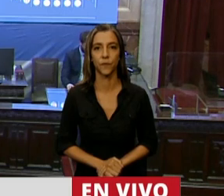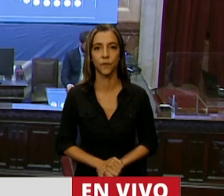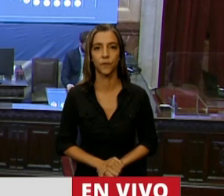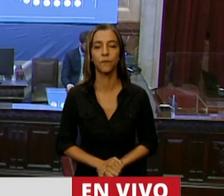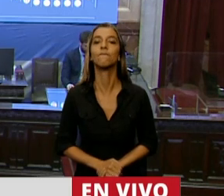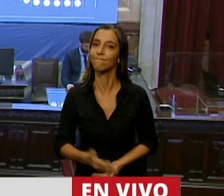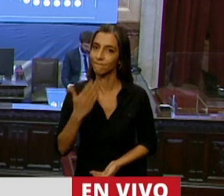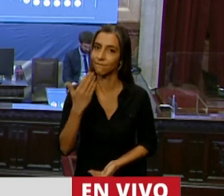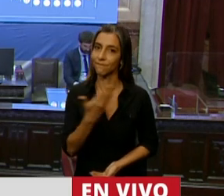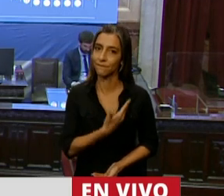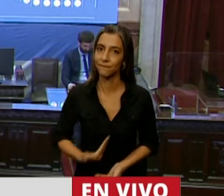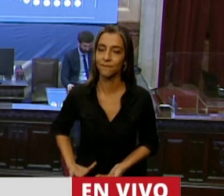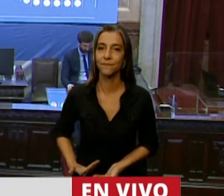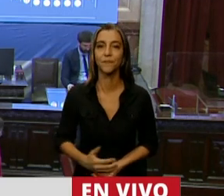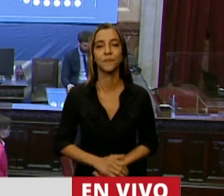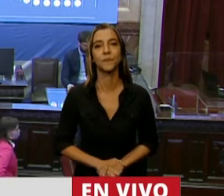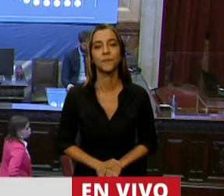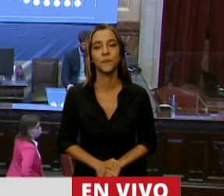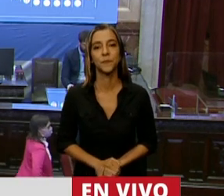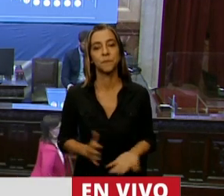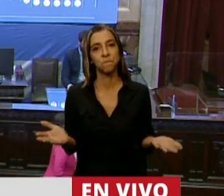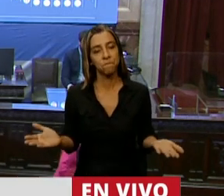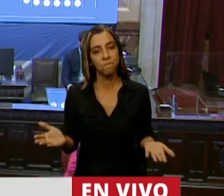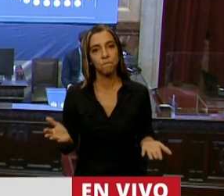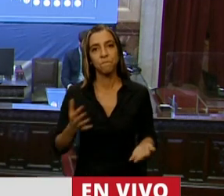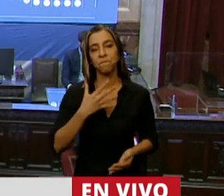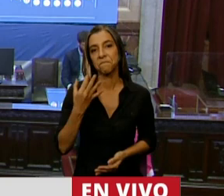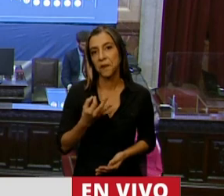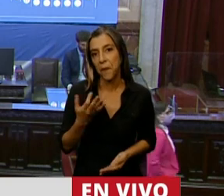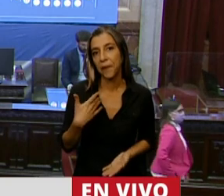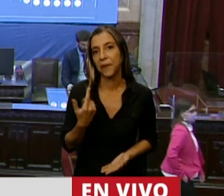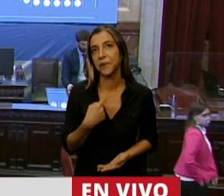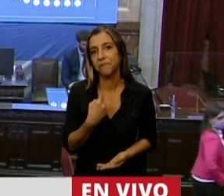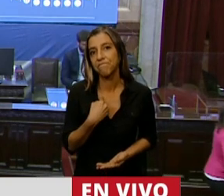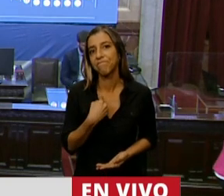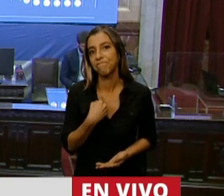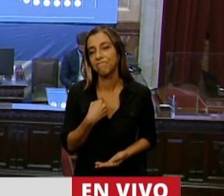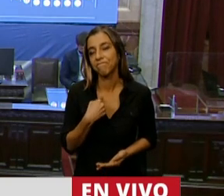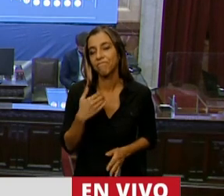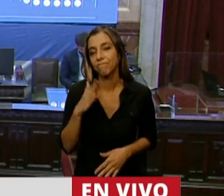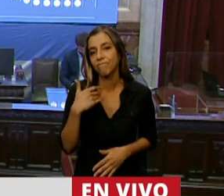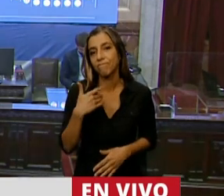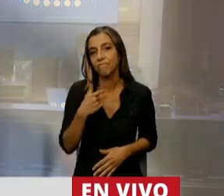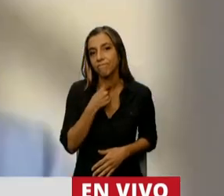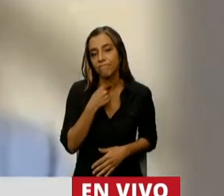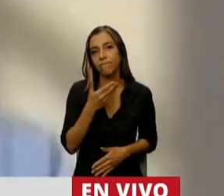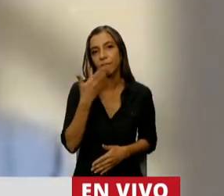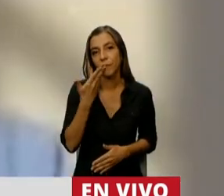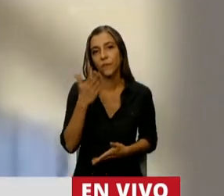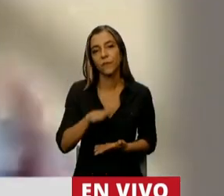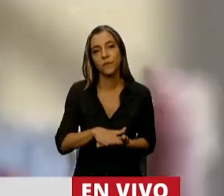Gracias, presidente. Bueno, la verdad que me quiero detener un poco en hablar en lo que es